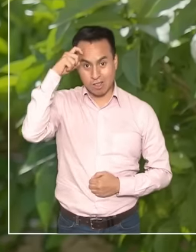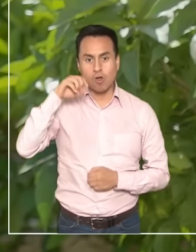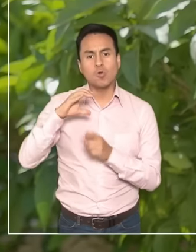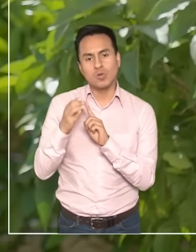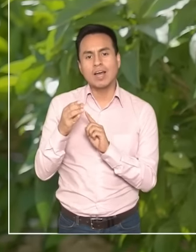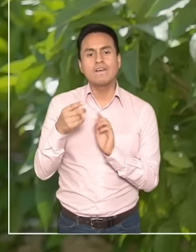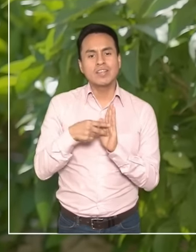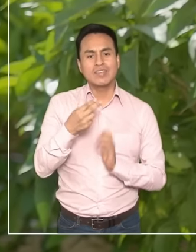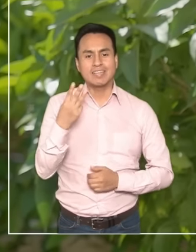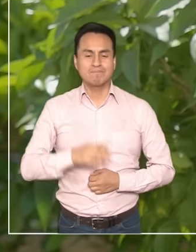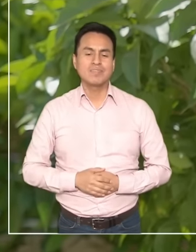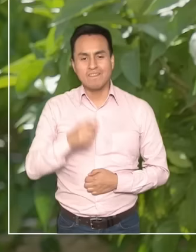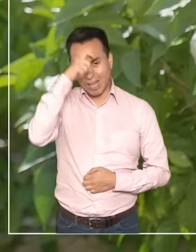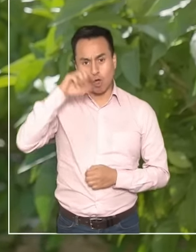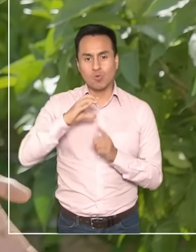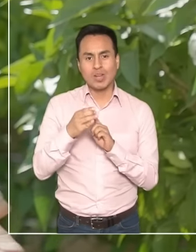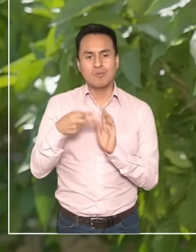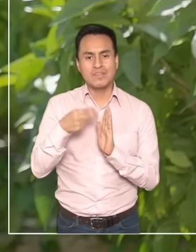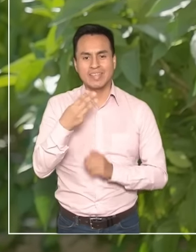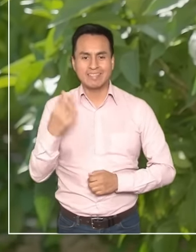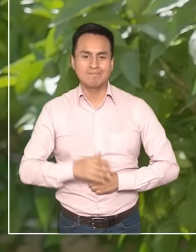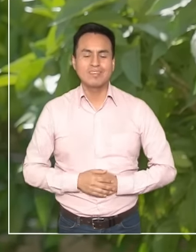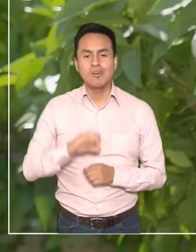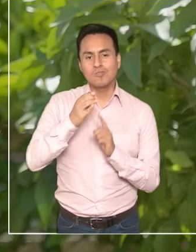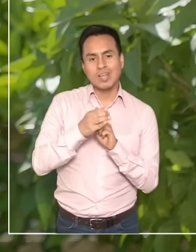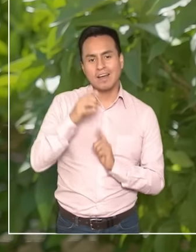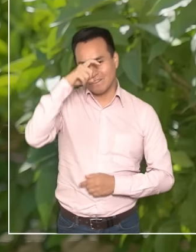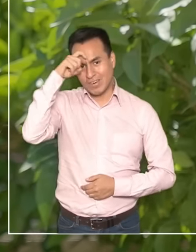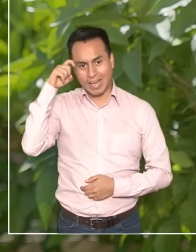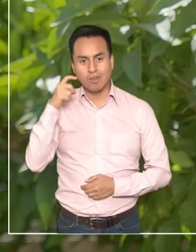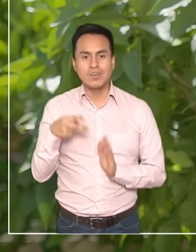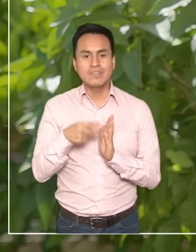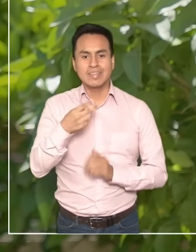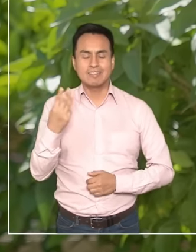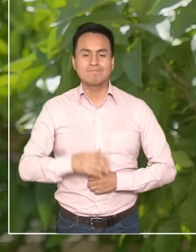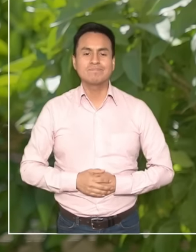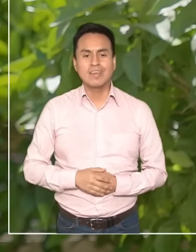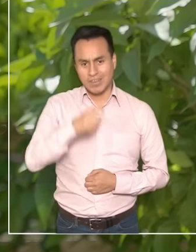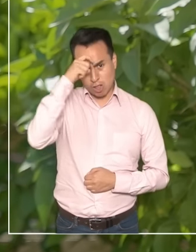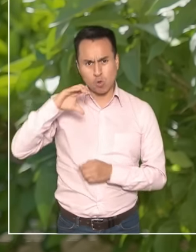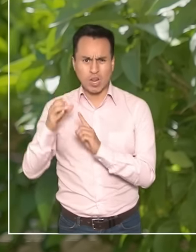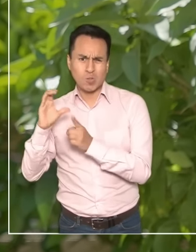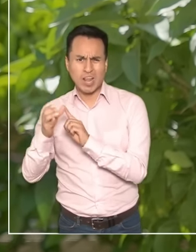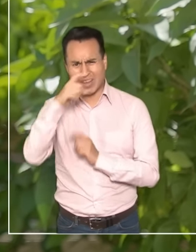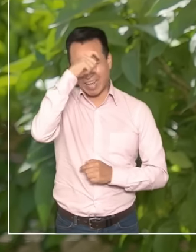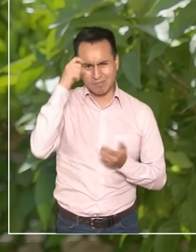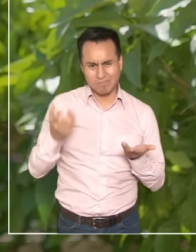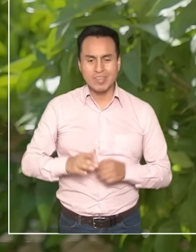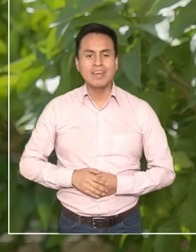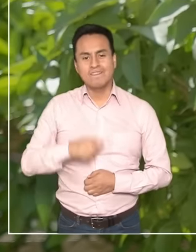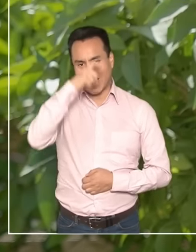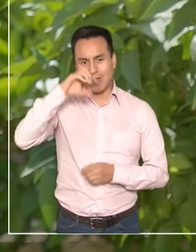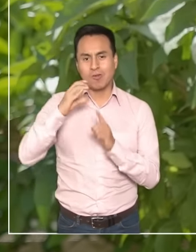Verano es cultura 2023. Verano es cultura 2023. Cultura es verano 2023. Verano es cultura o